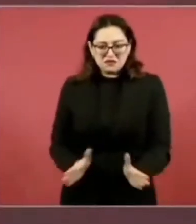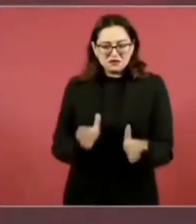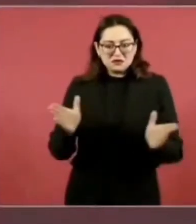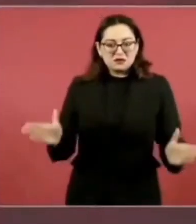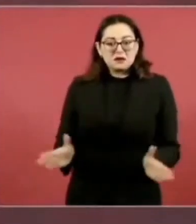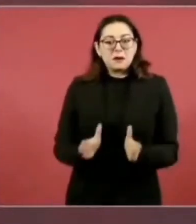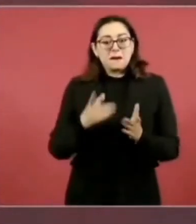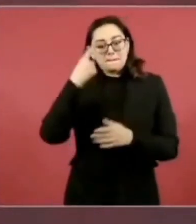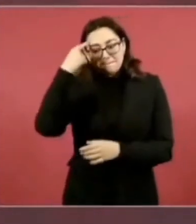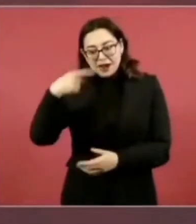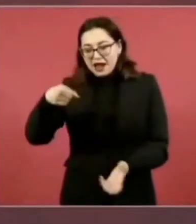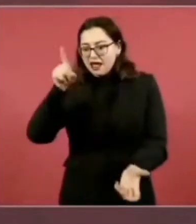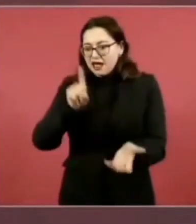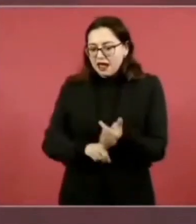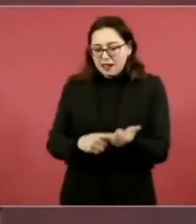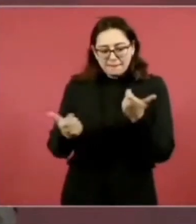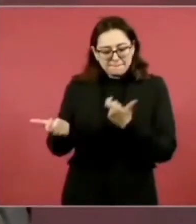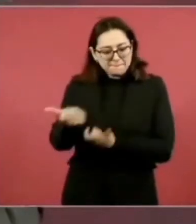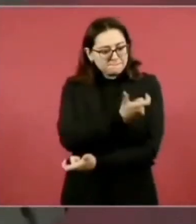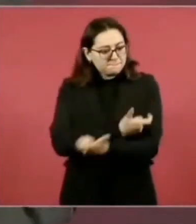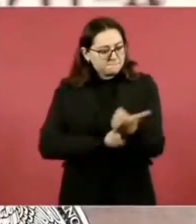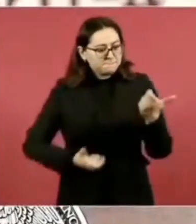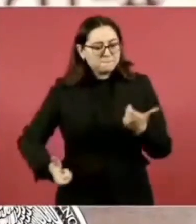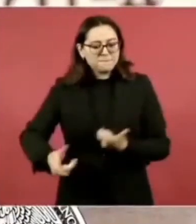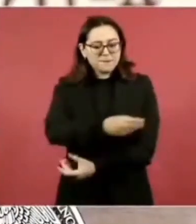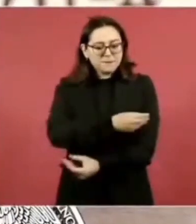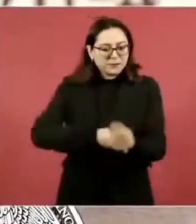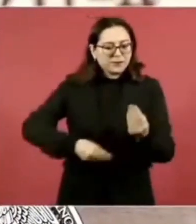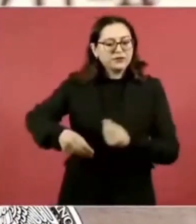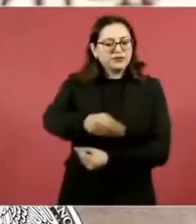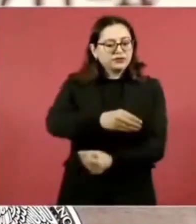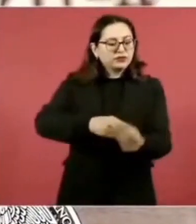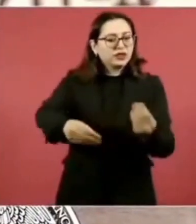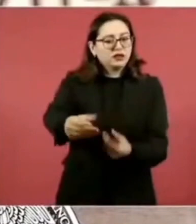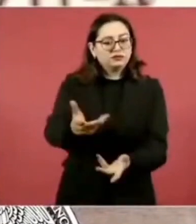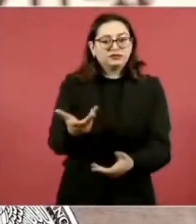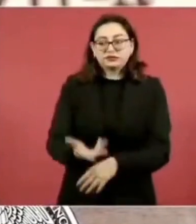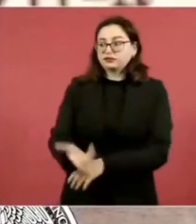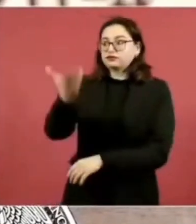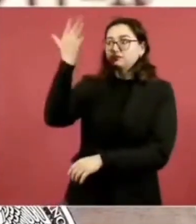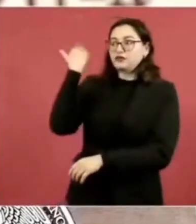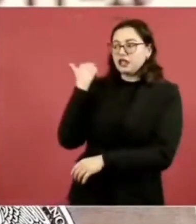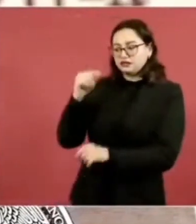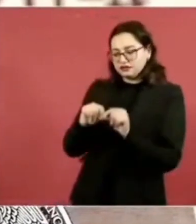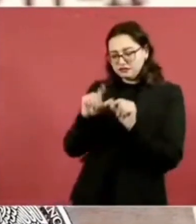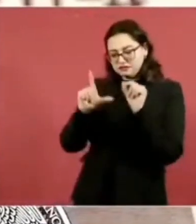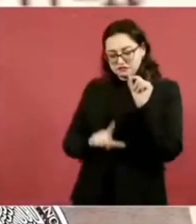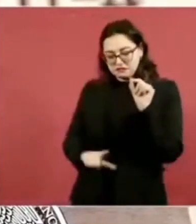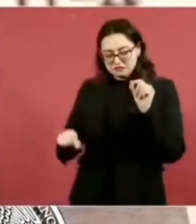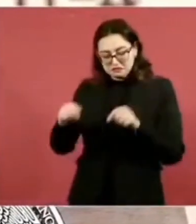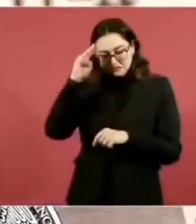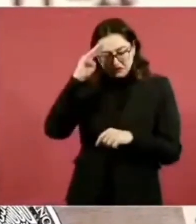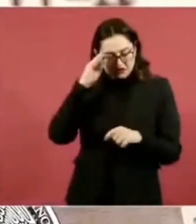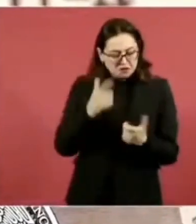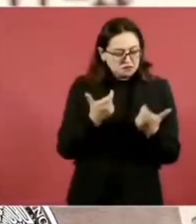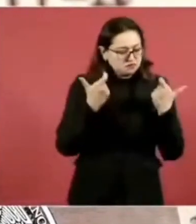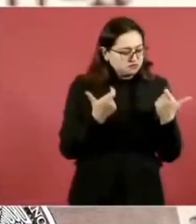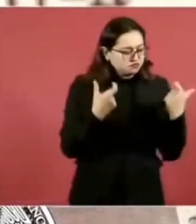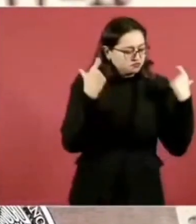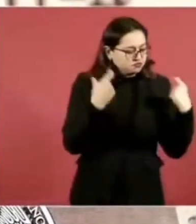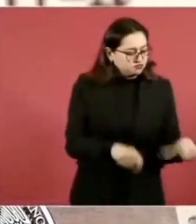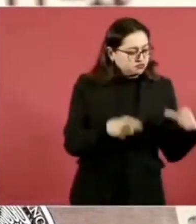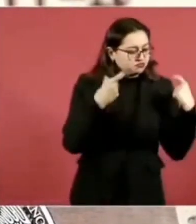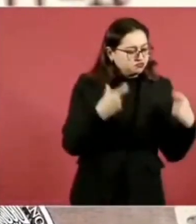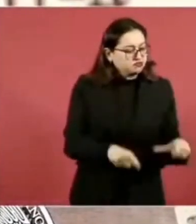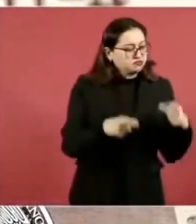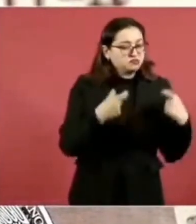macroeconomía. Un grave problema que hemos tenido en el país es que se piensa solo en la macroeconomía y esta